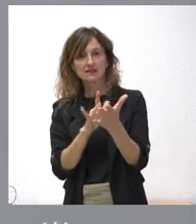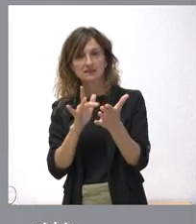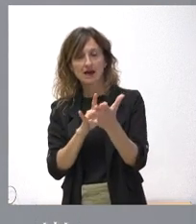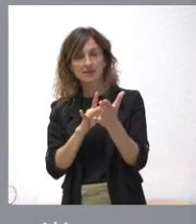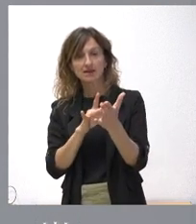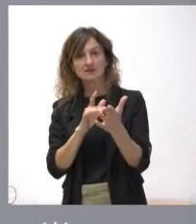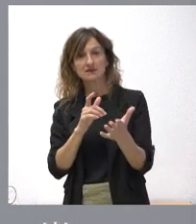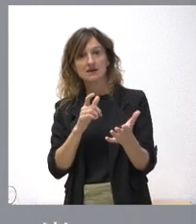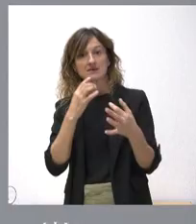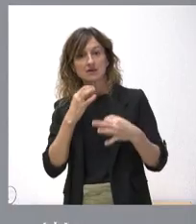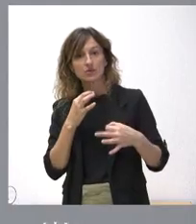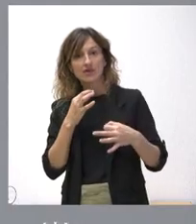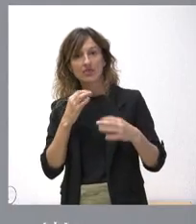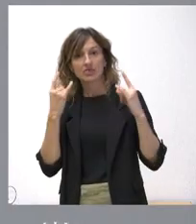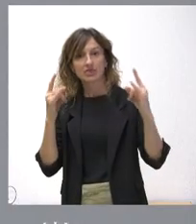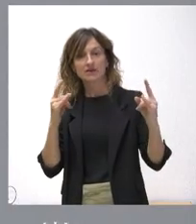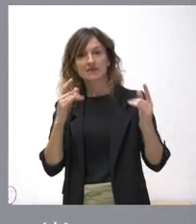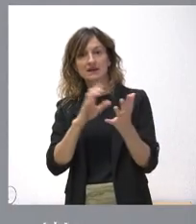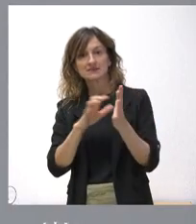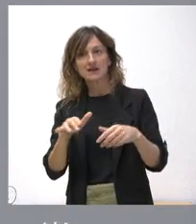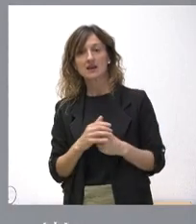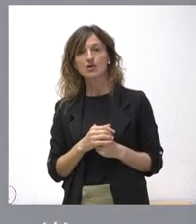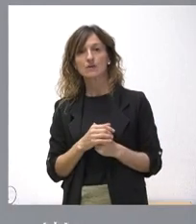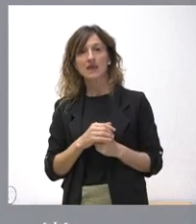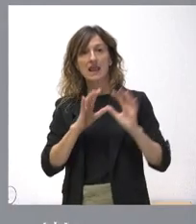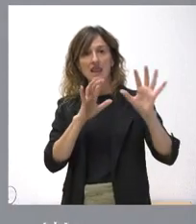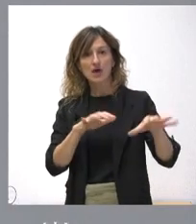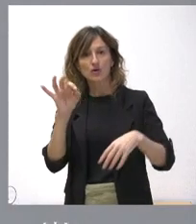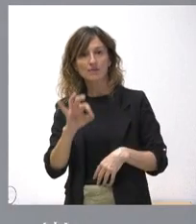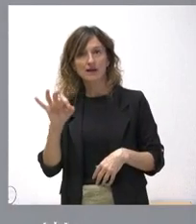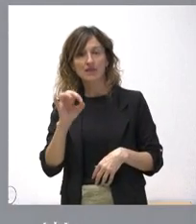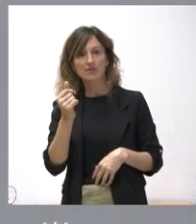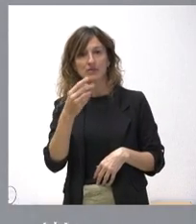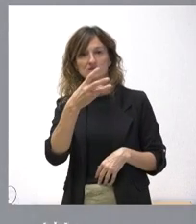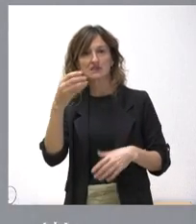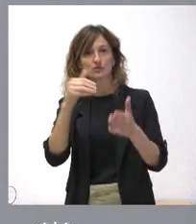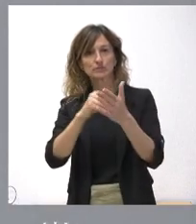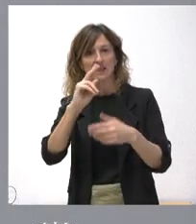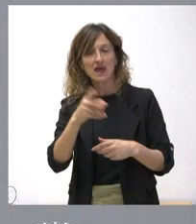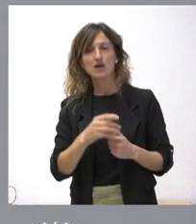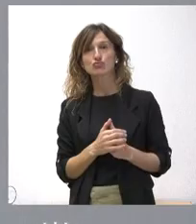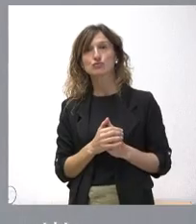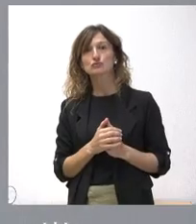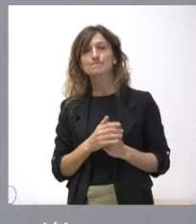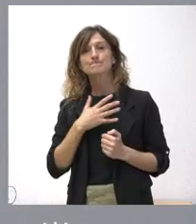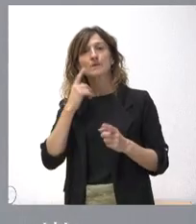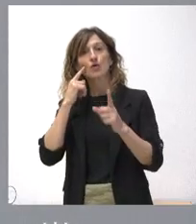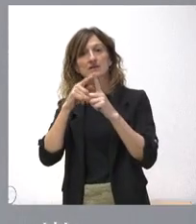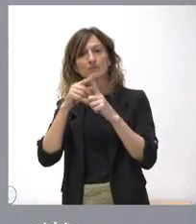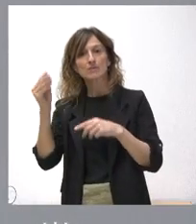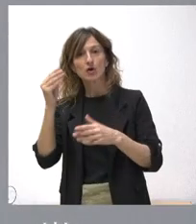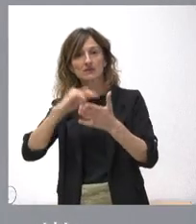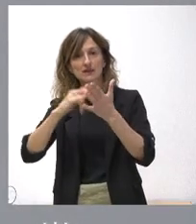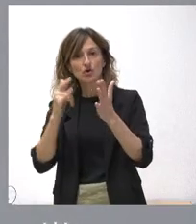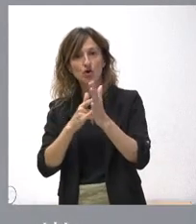medioambientales del operativo Infocal de Castilla y León en las provincias de León y Valencia por un importe de 300.000 euros. El objetivo es incorporar mejoras tecnológicas